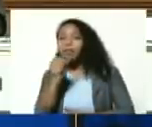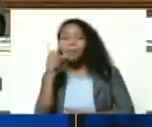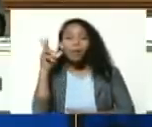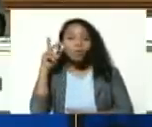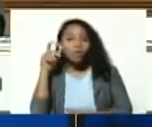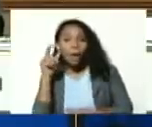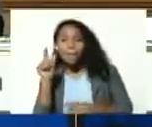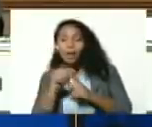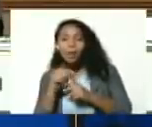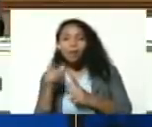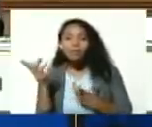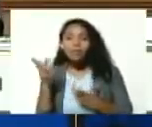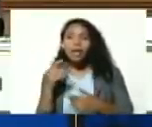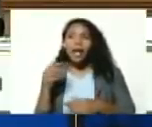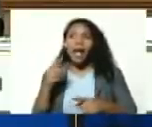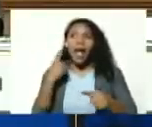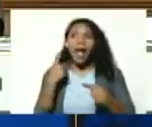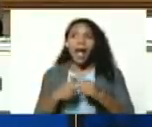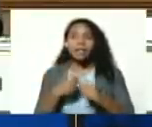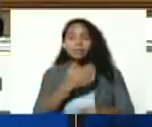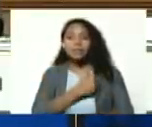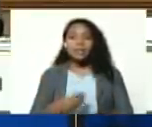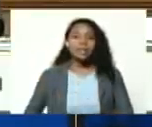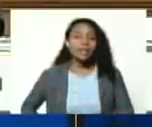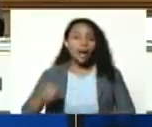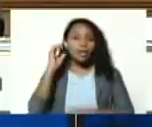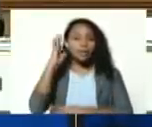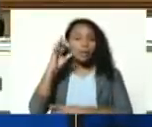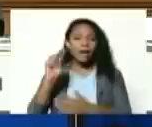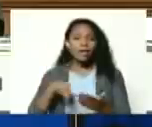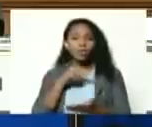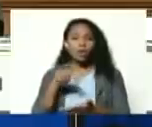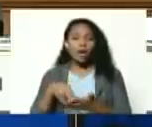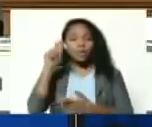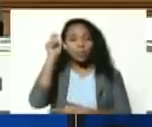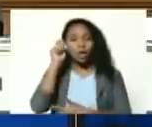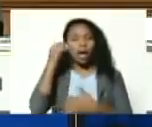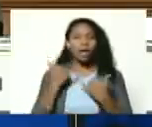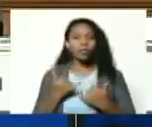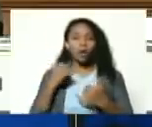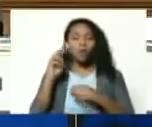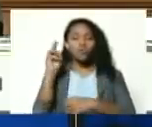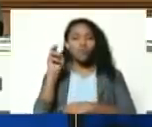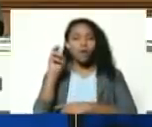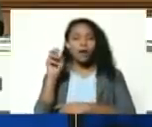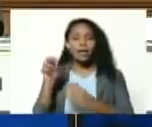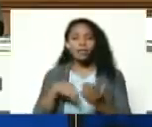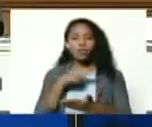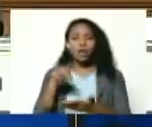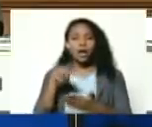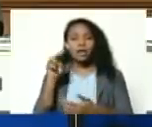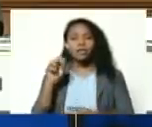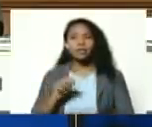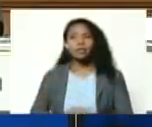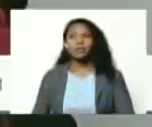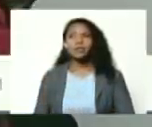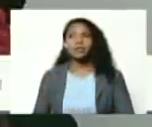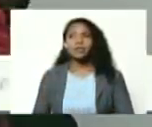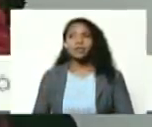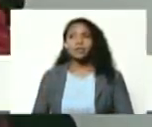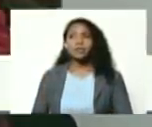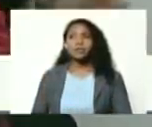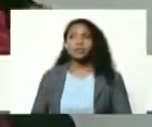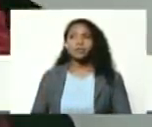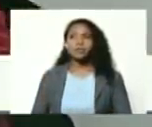Soto Roja es presidente de la Asamblea Nacional y diputado de la actual y nueva Asamblea Nacional Fernando en